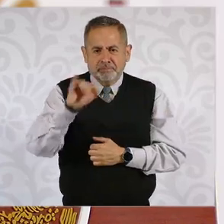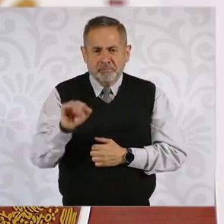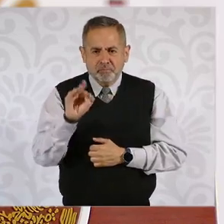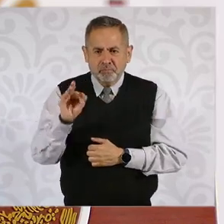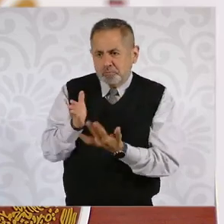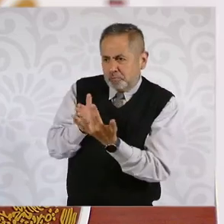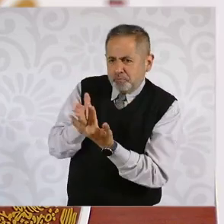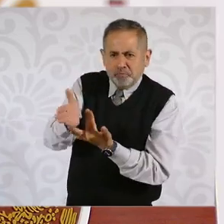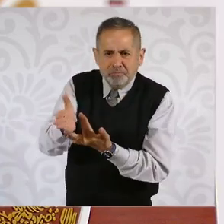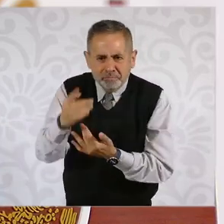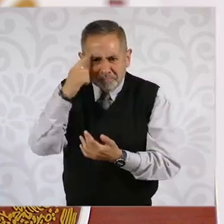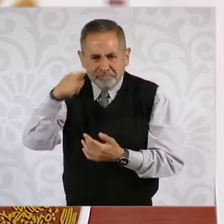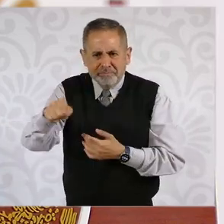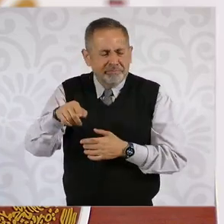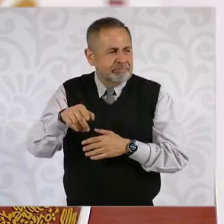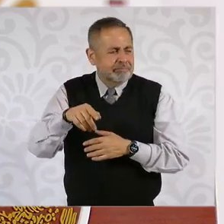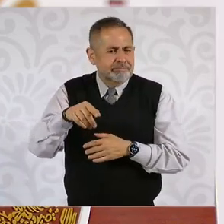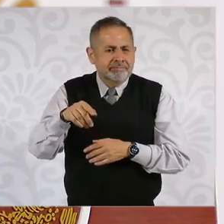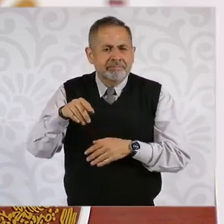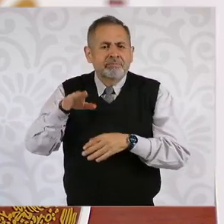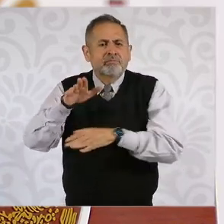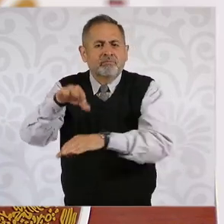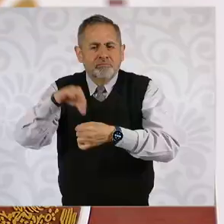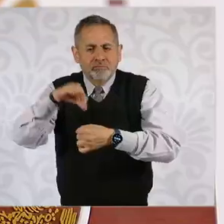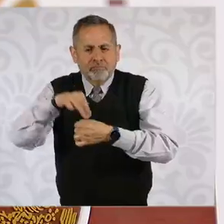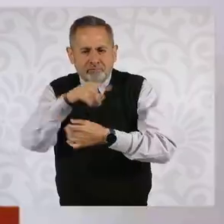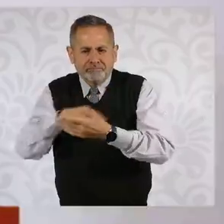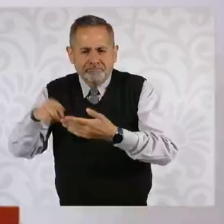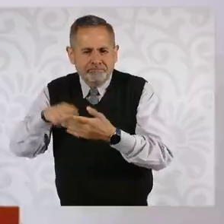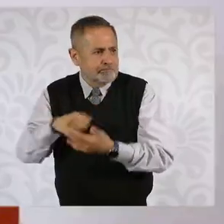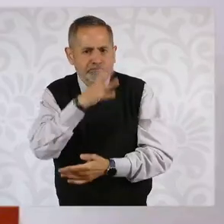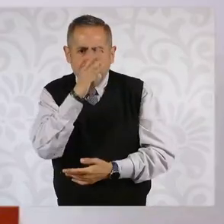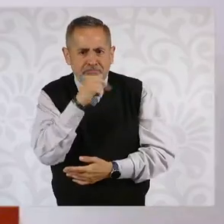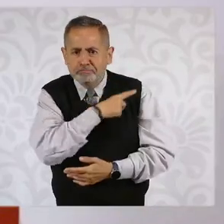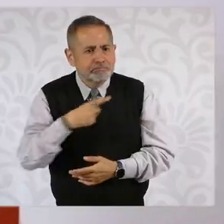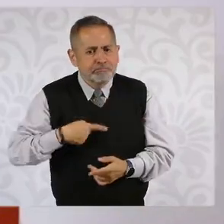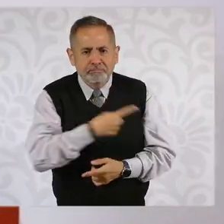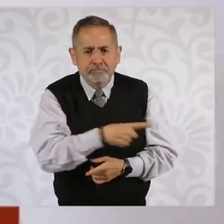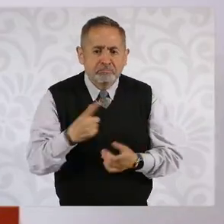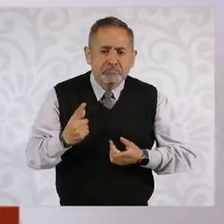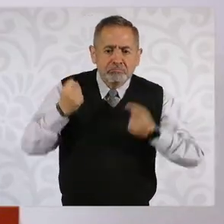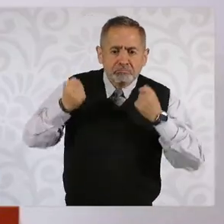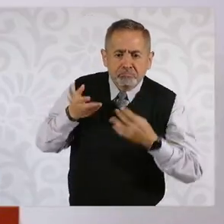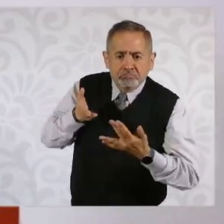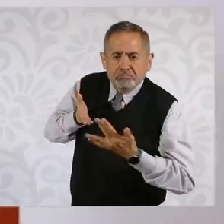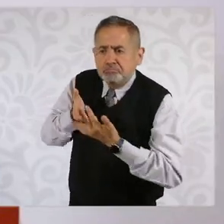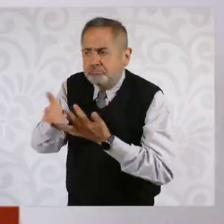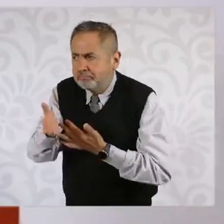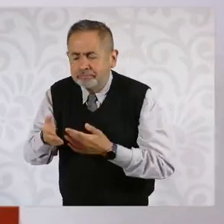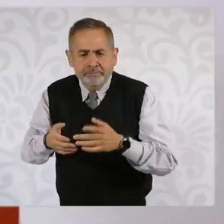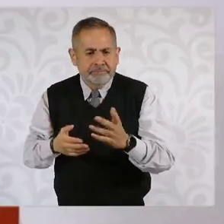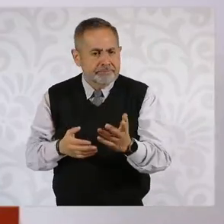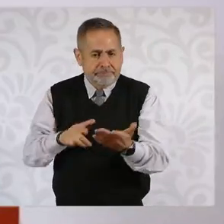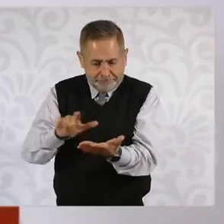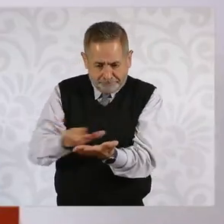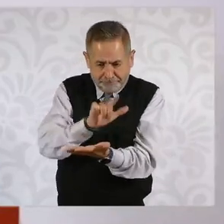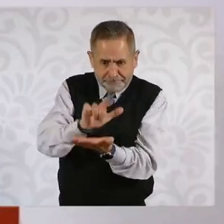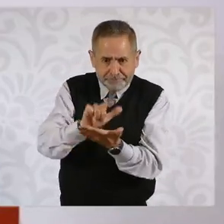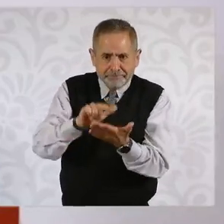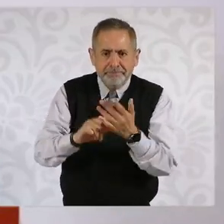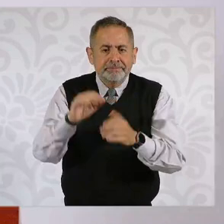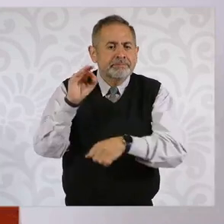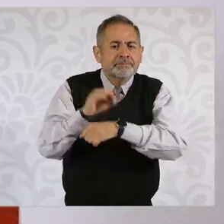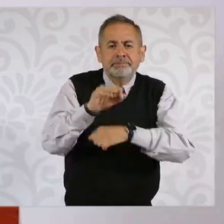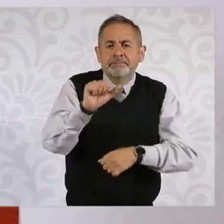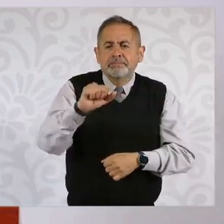asuntos electorales. Esto, como ya se ha dicho a ti, aquí hay una ley de amparo